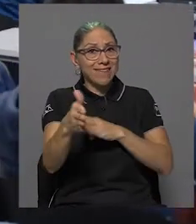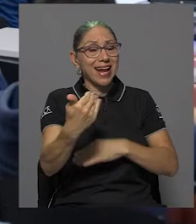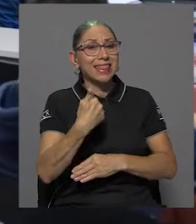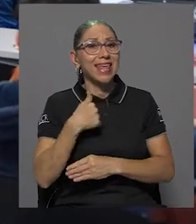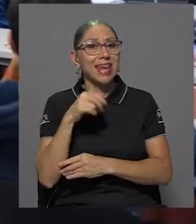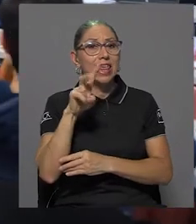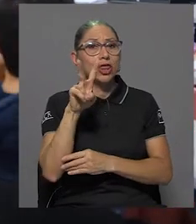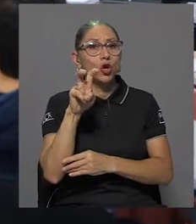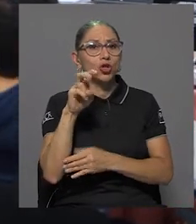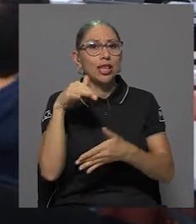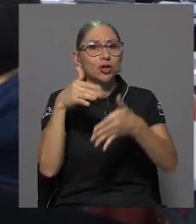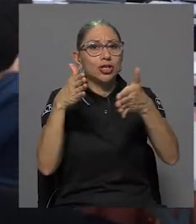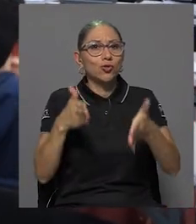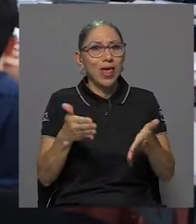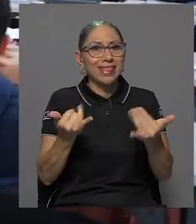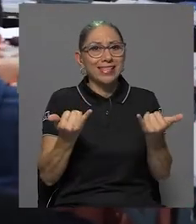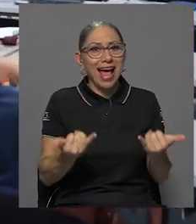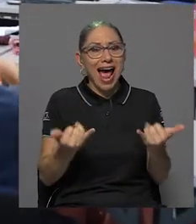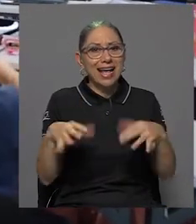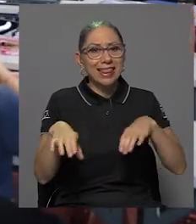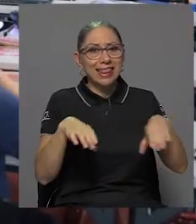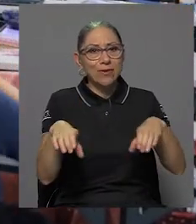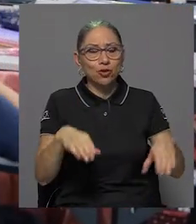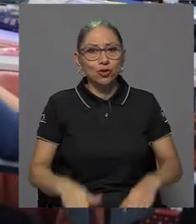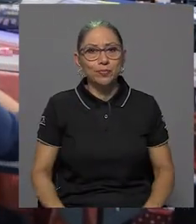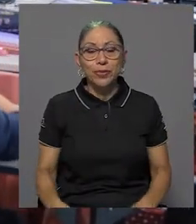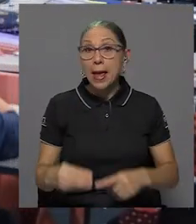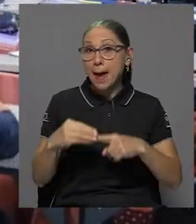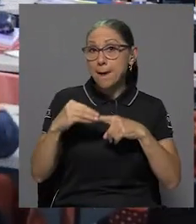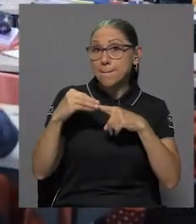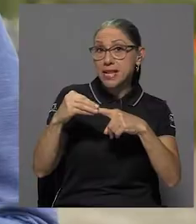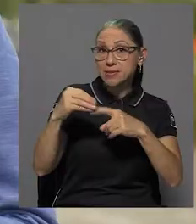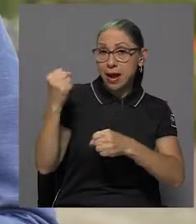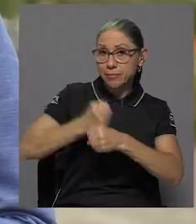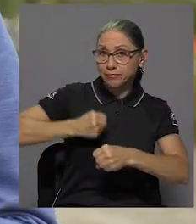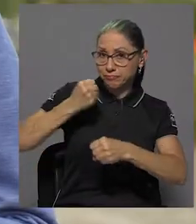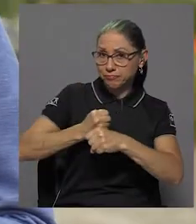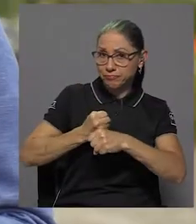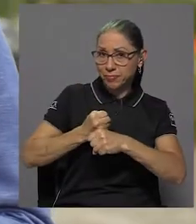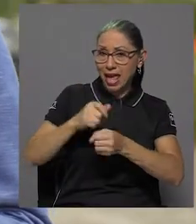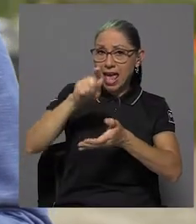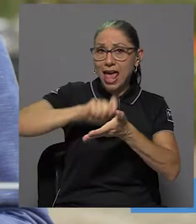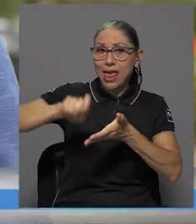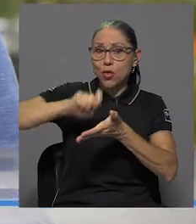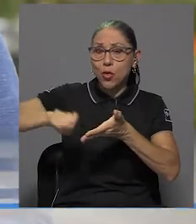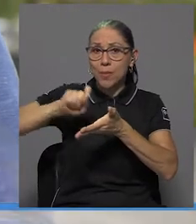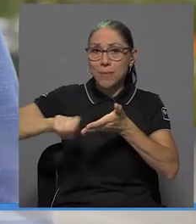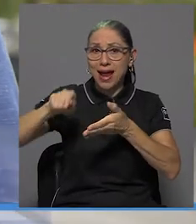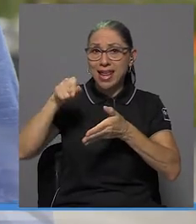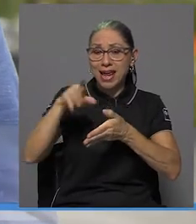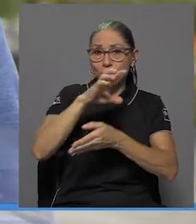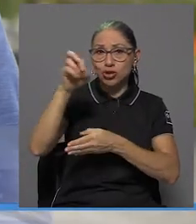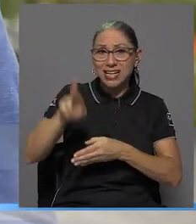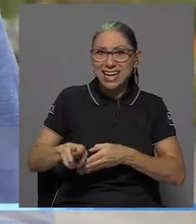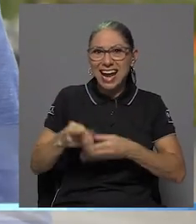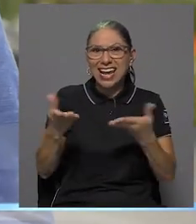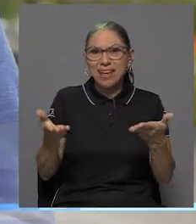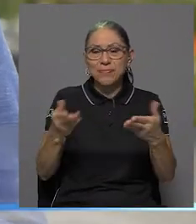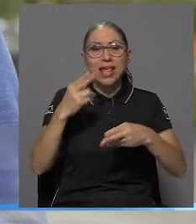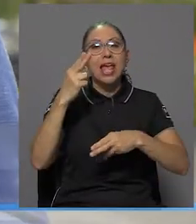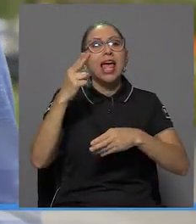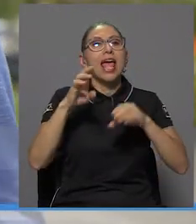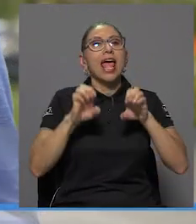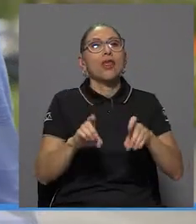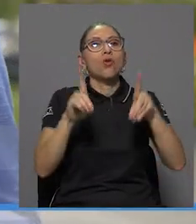200 estudiantes activos. El principal aporte de la educación primaria en Costa Rica ha sido la democratización de la